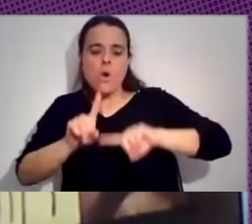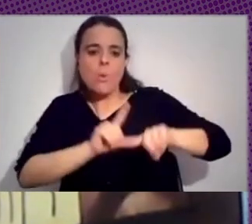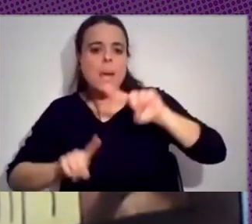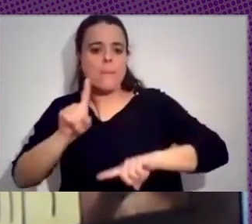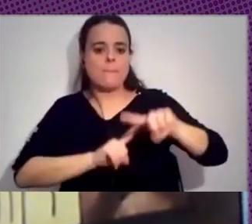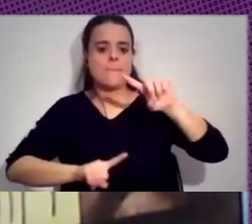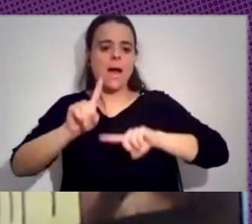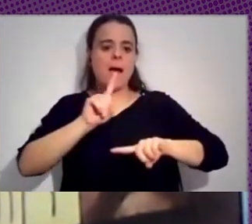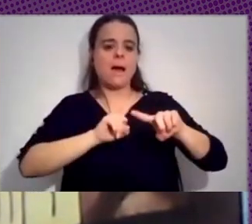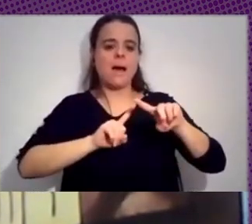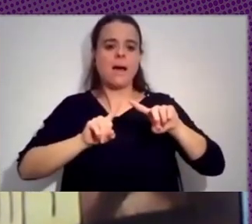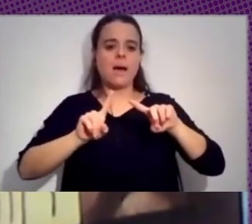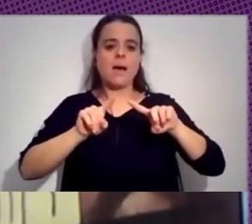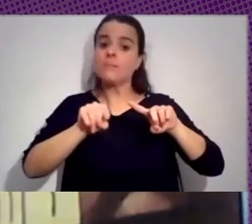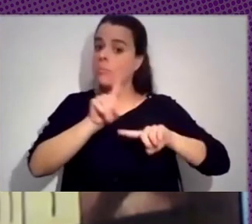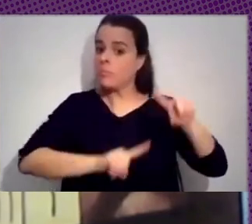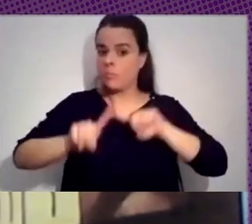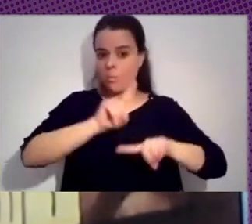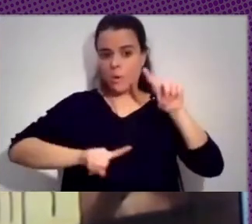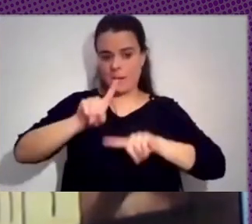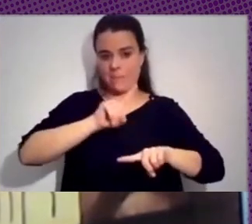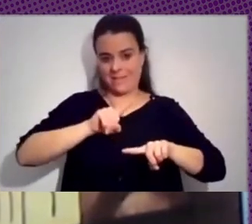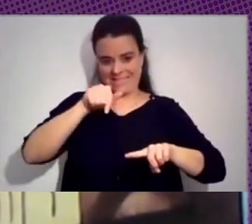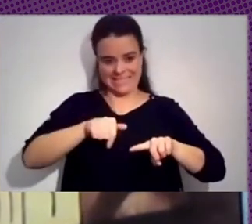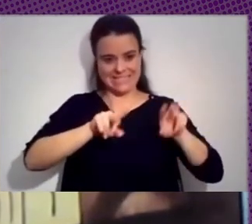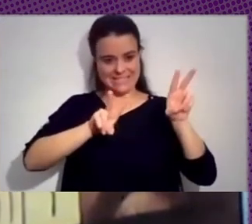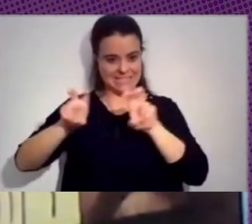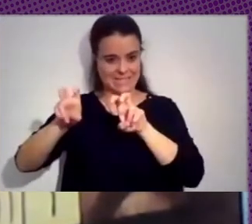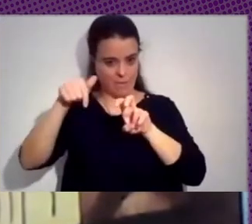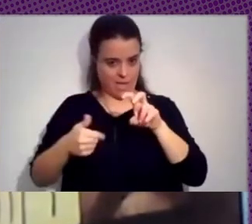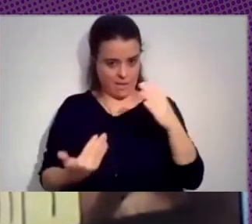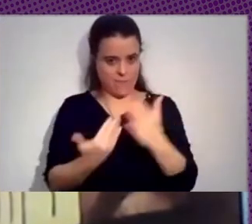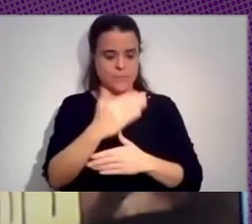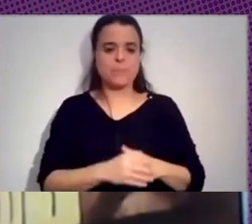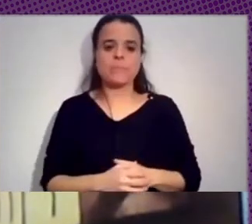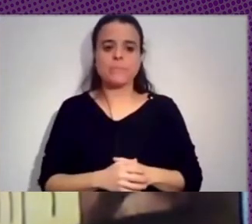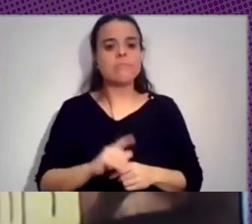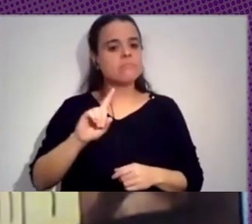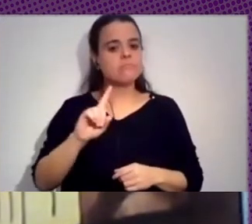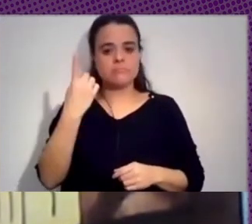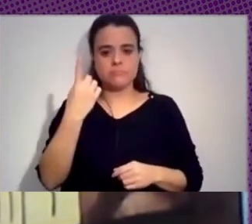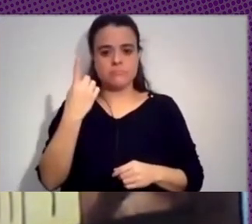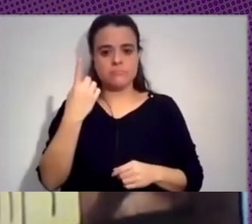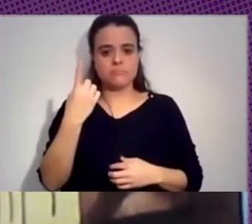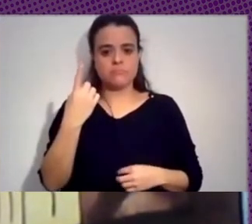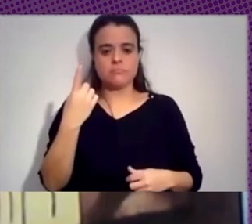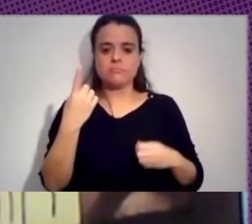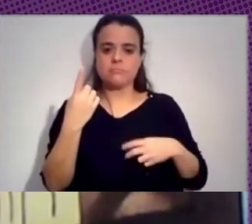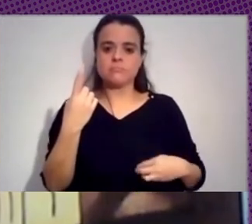estas problemáticas que nos convocan hoy. Primera cuestión, ni las campañas de